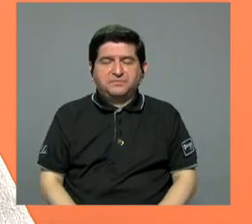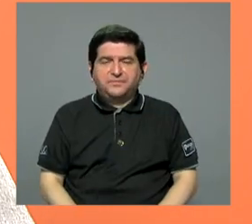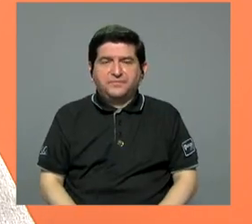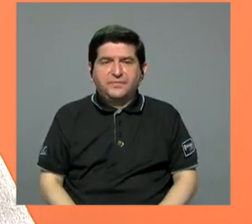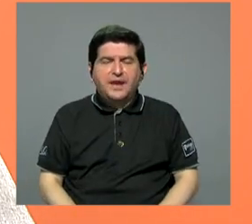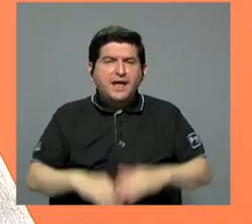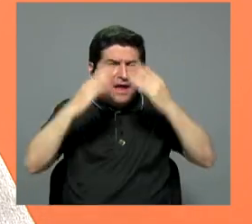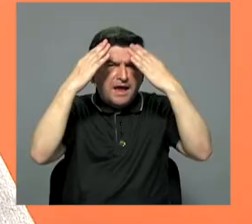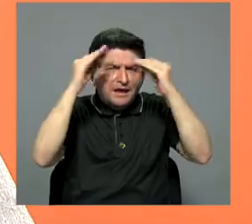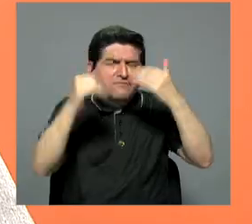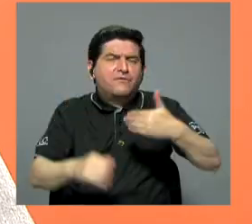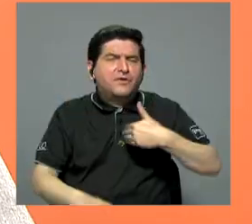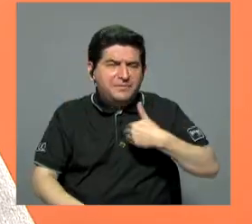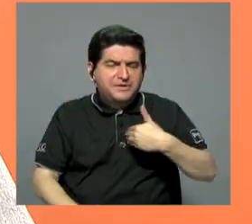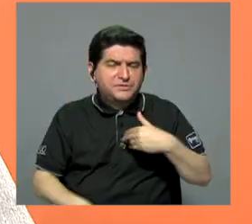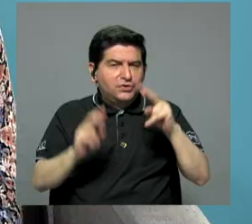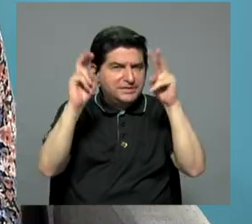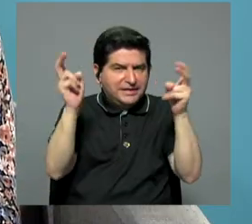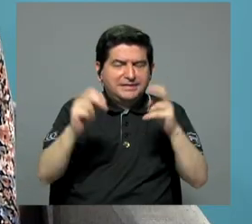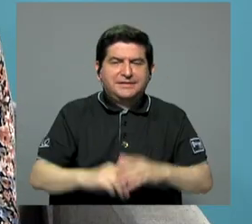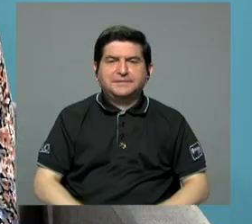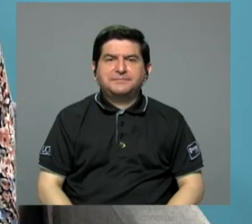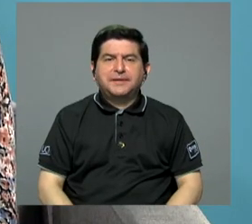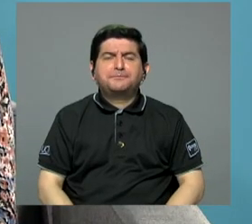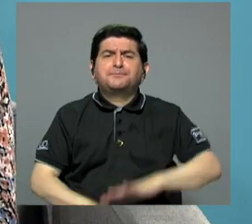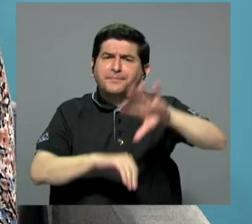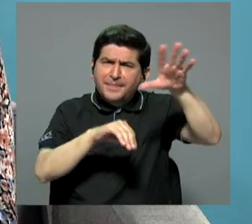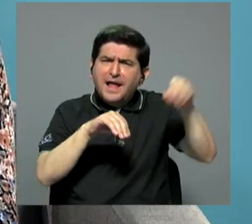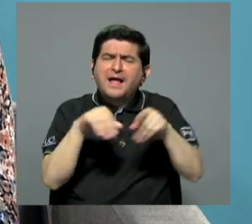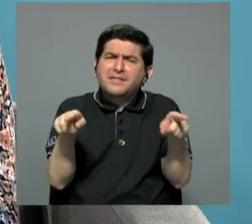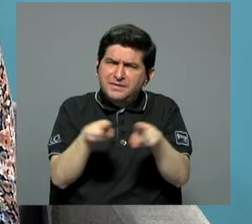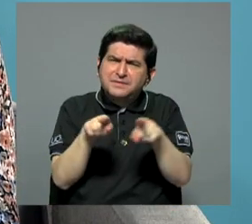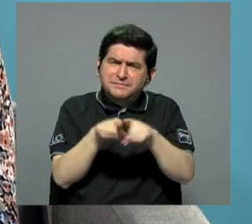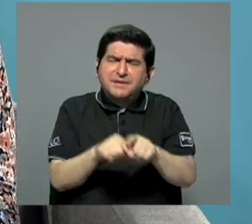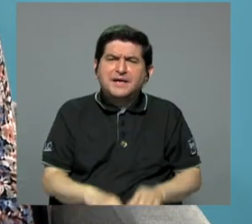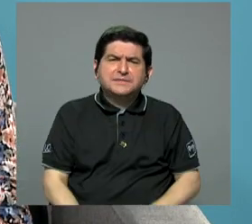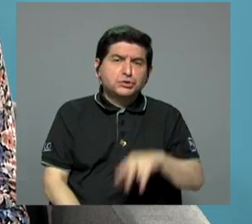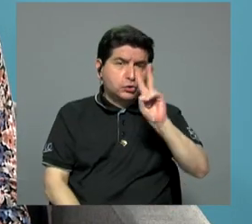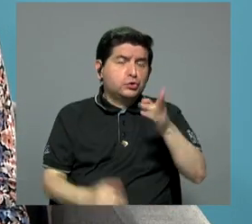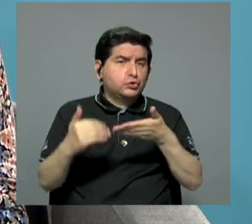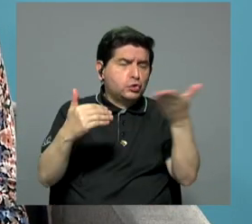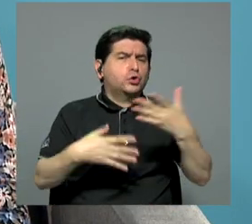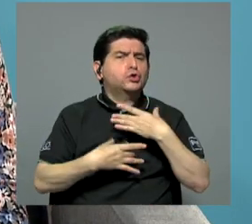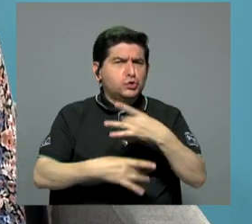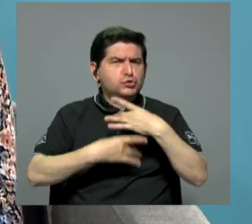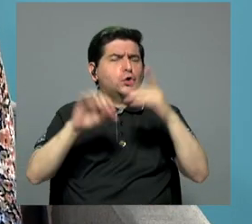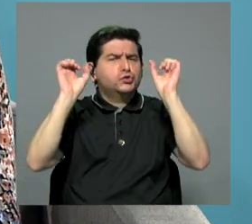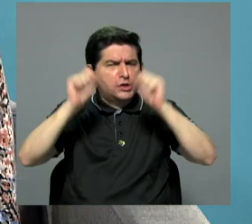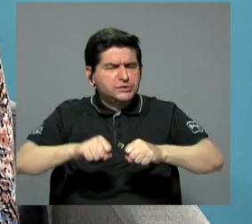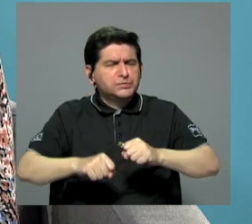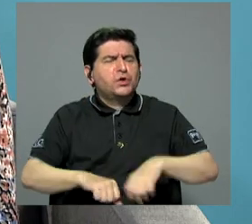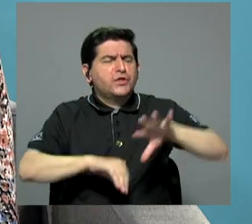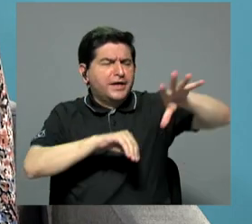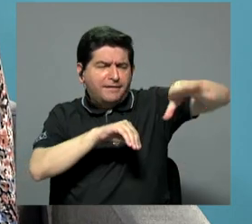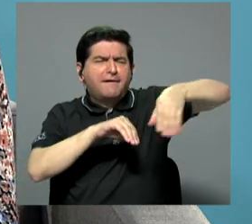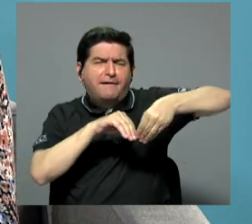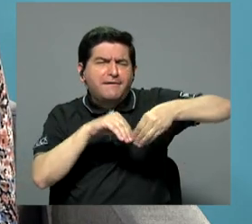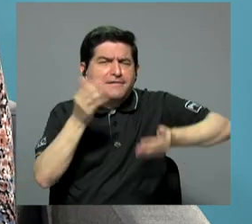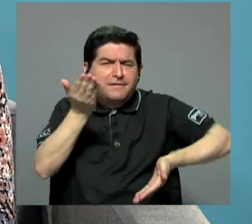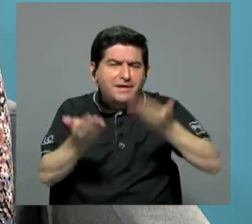Eso pues un poco la información que traíamos con este tema. Sí, sí y además este bueno hay dos cosas interesantes que se podrían acotar